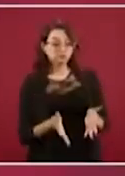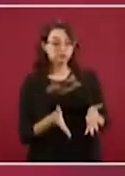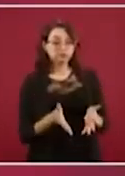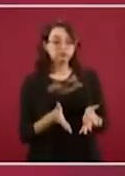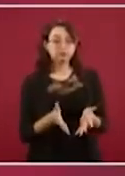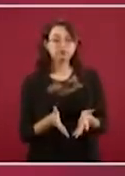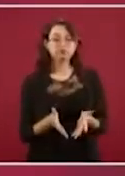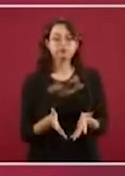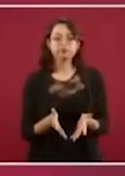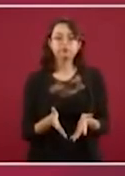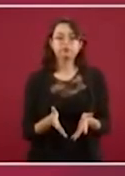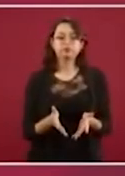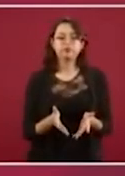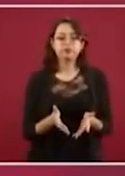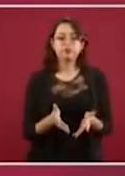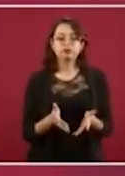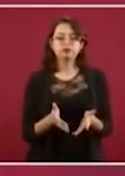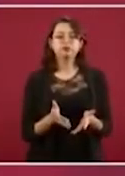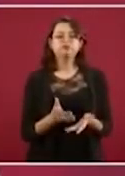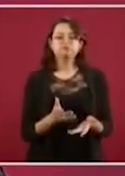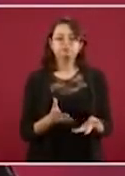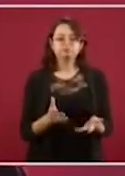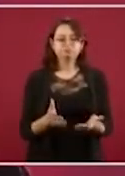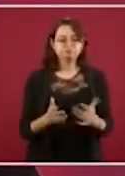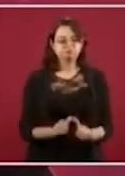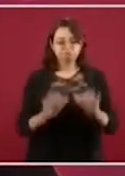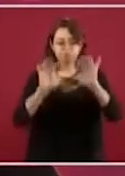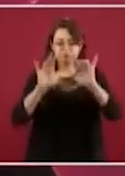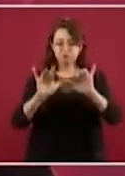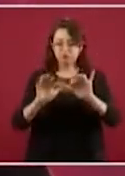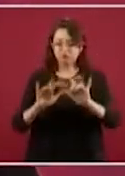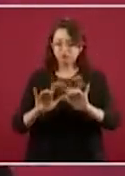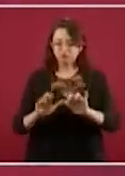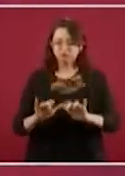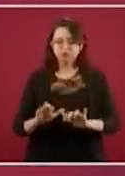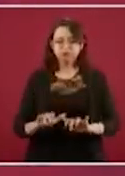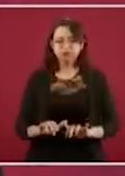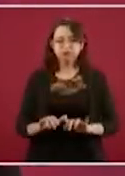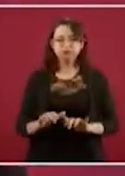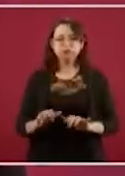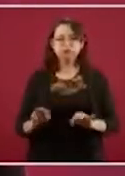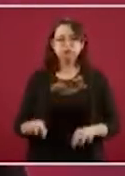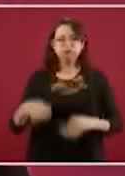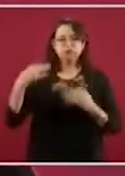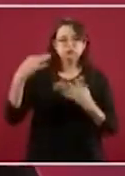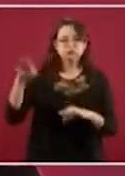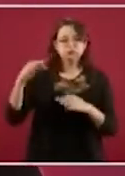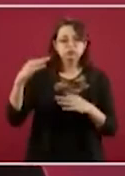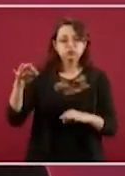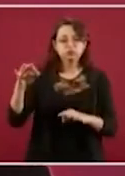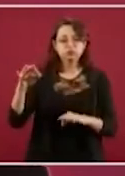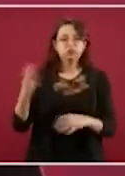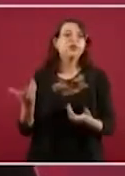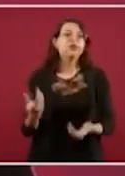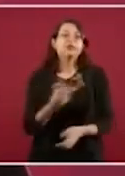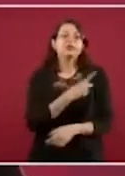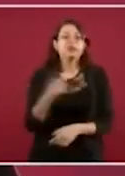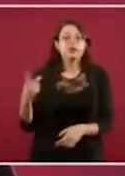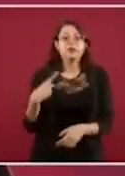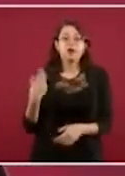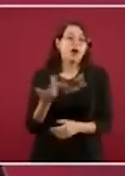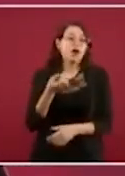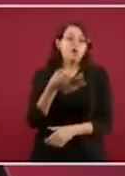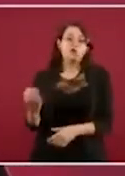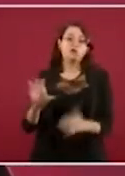recibimos el documento por escrito. ¿Esto por qué lo tenemos que hacer por escrito? Porque así lo marca la